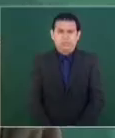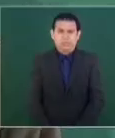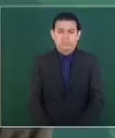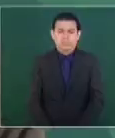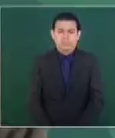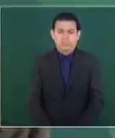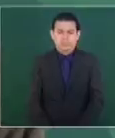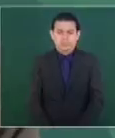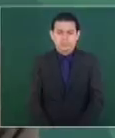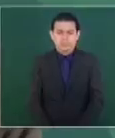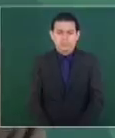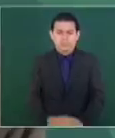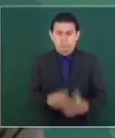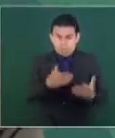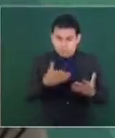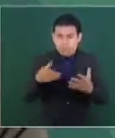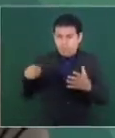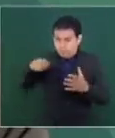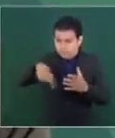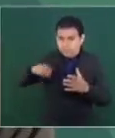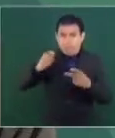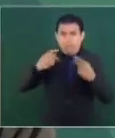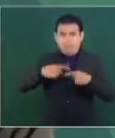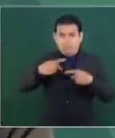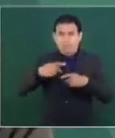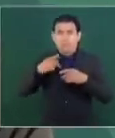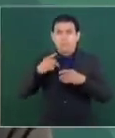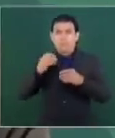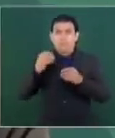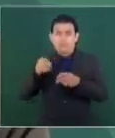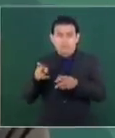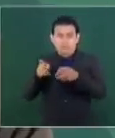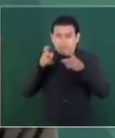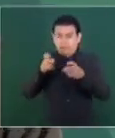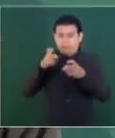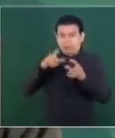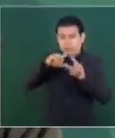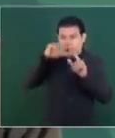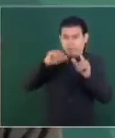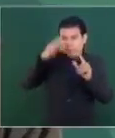Frente al saqueo más grande que se ha cometido en la historia de México.